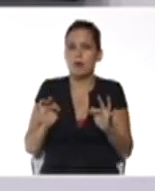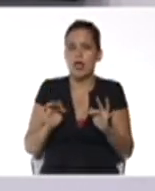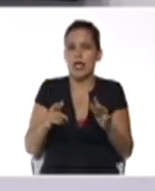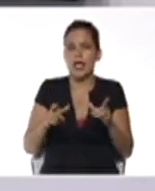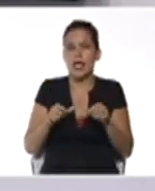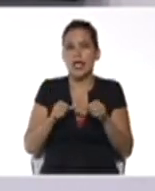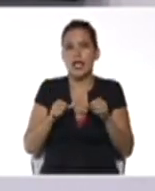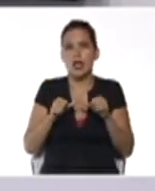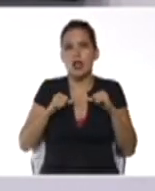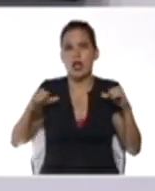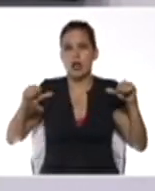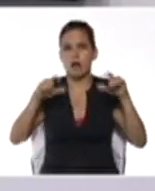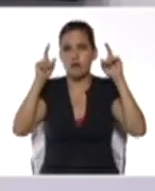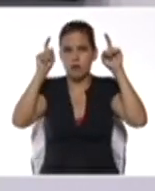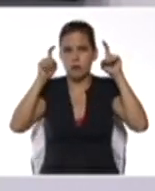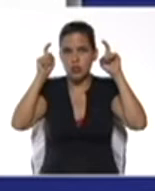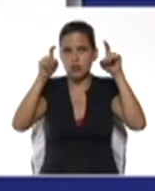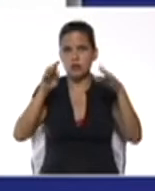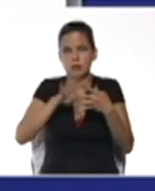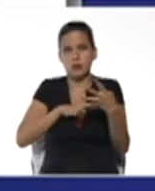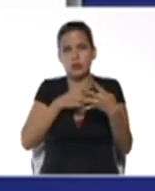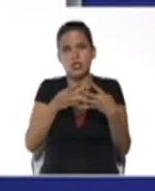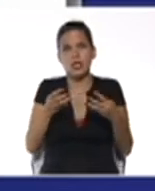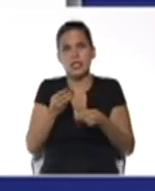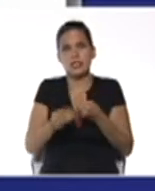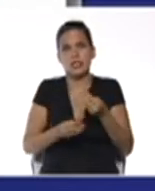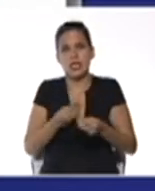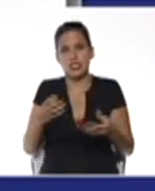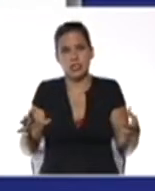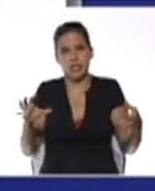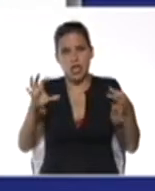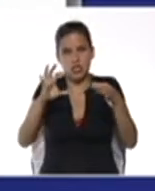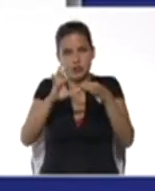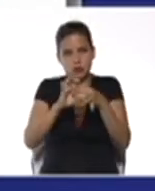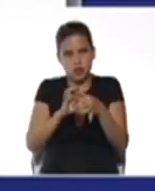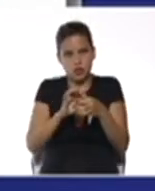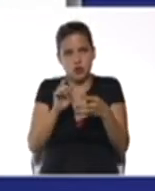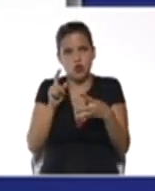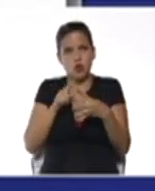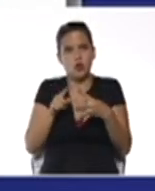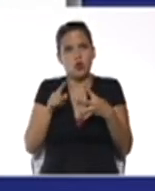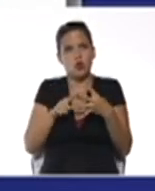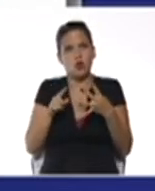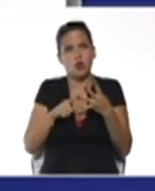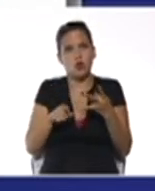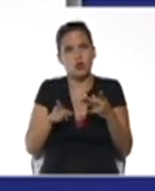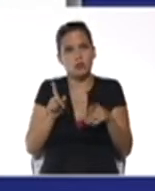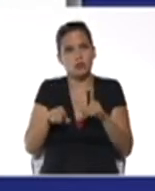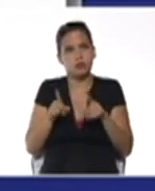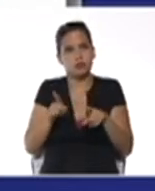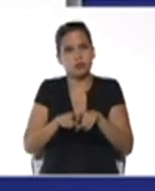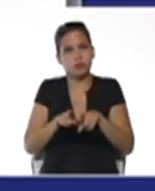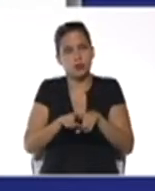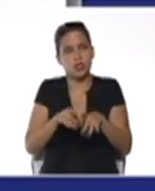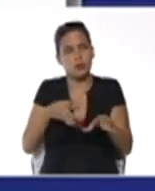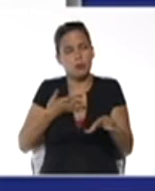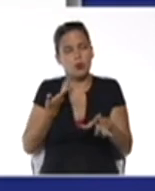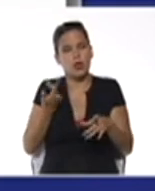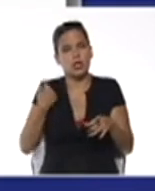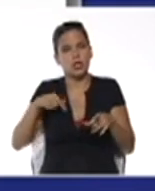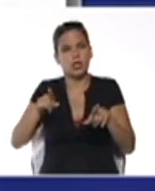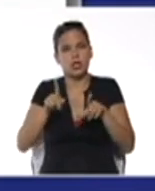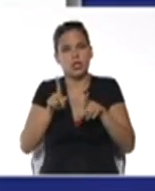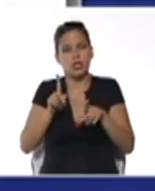área de formación de matemática se realiza esa asociación con objetos similares con objetos que puedan tener